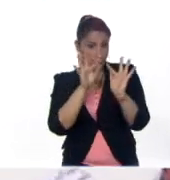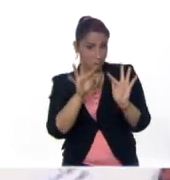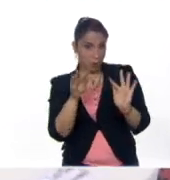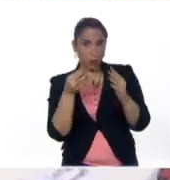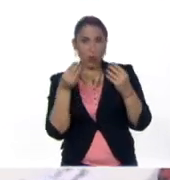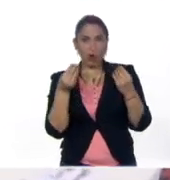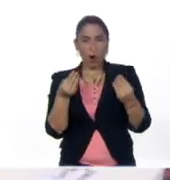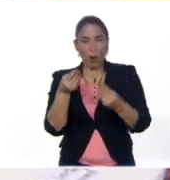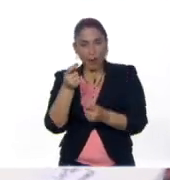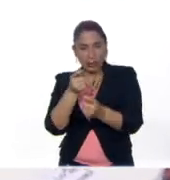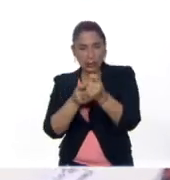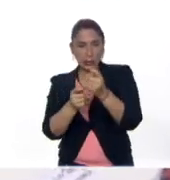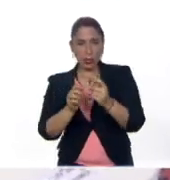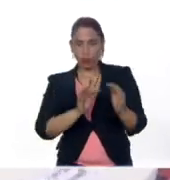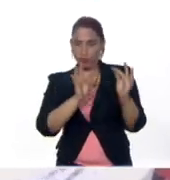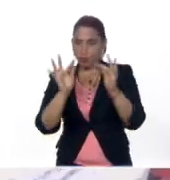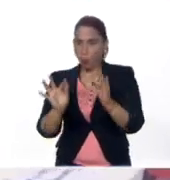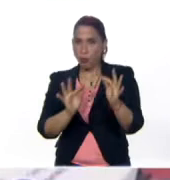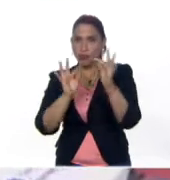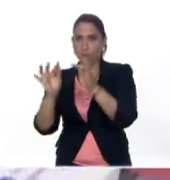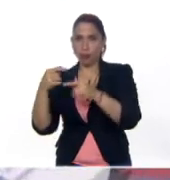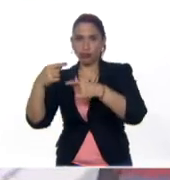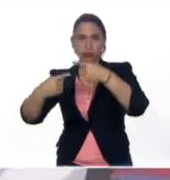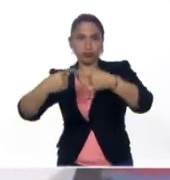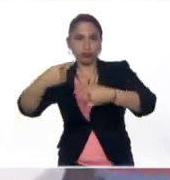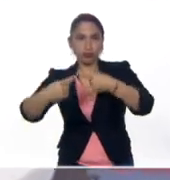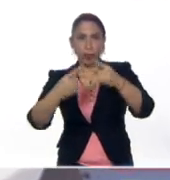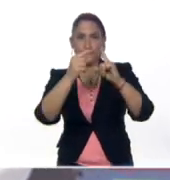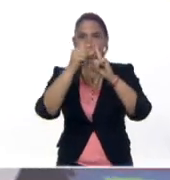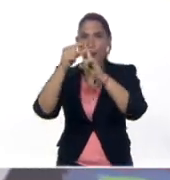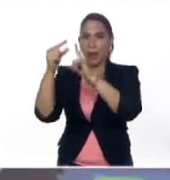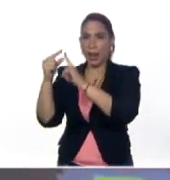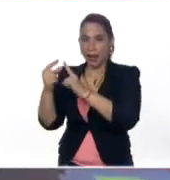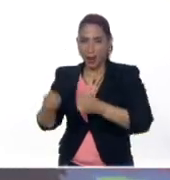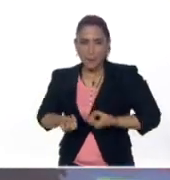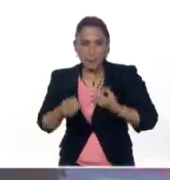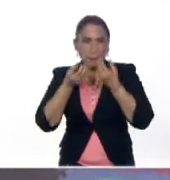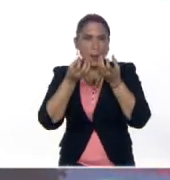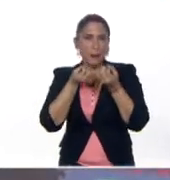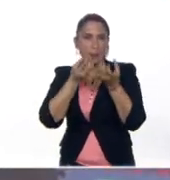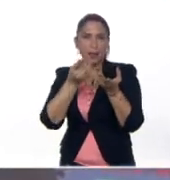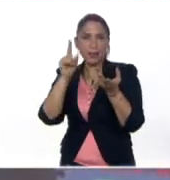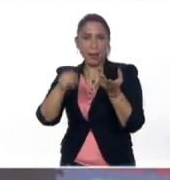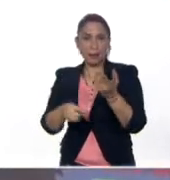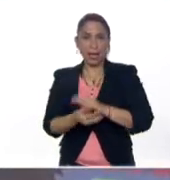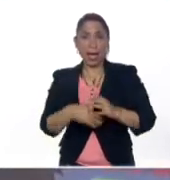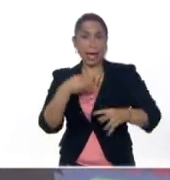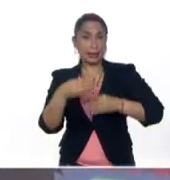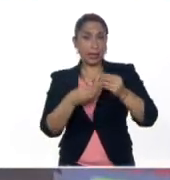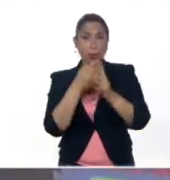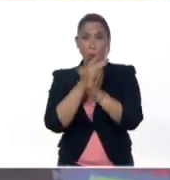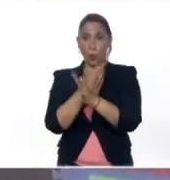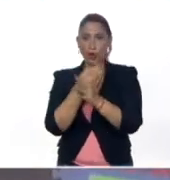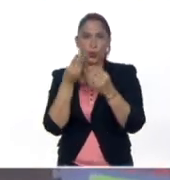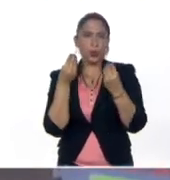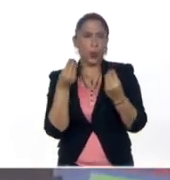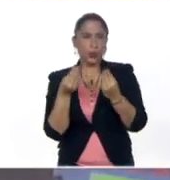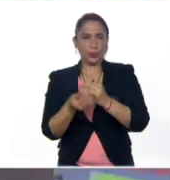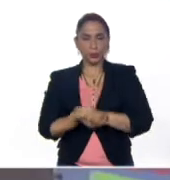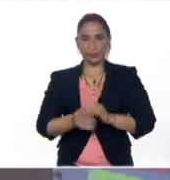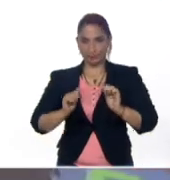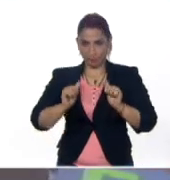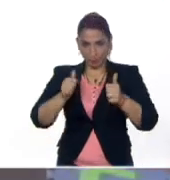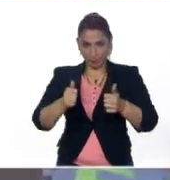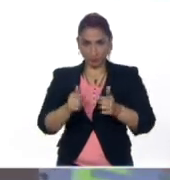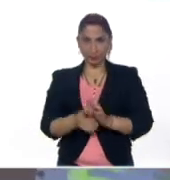transmitir de generación y generación a través de las palabras. Y qué mejor que hacerlo a través de esa ronda. Comencemos.